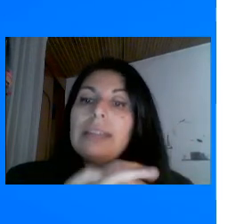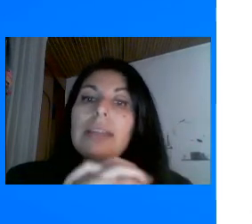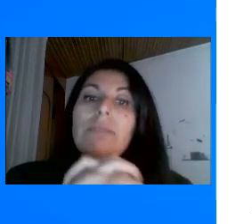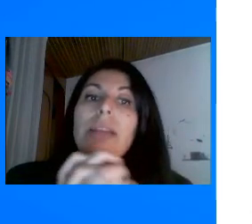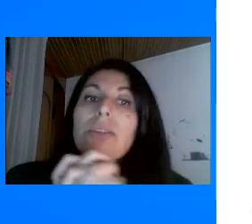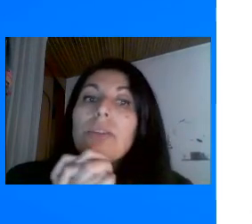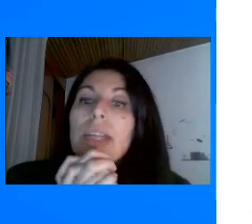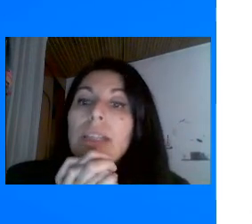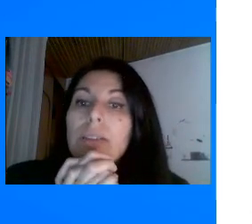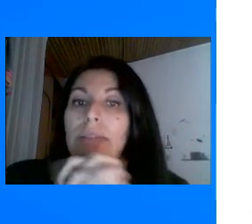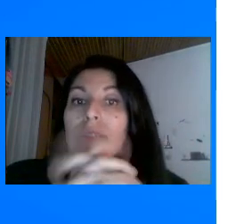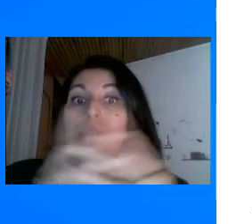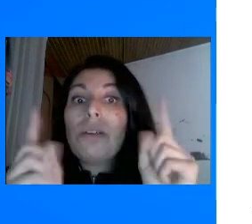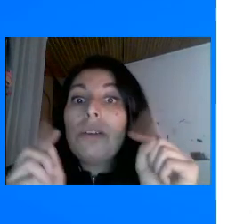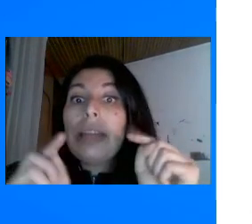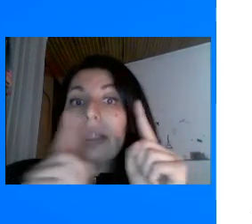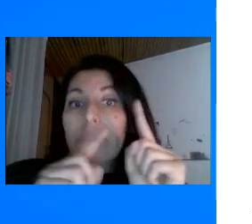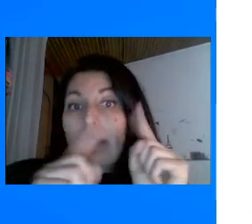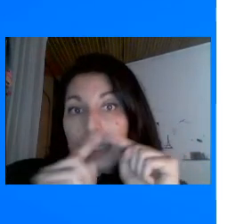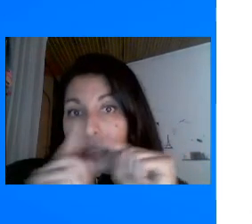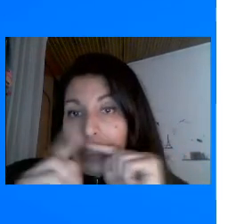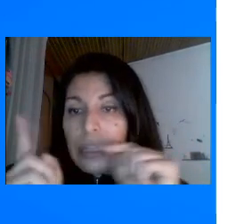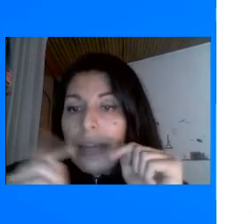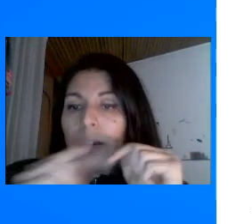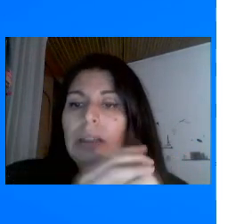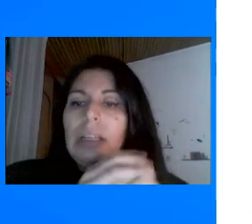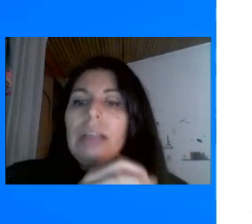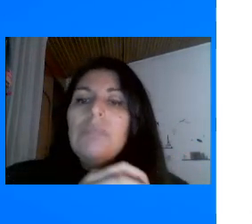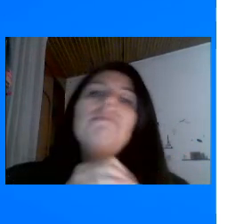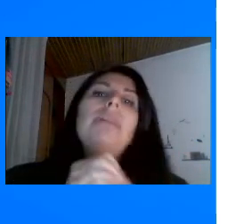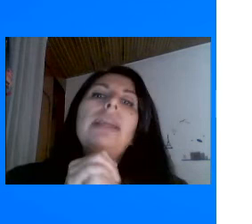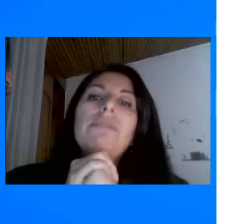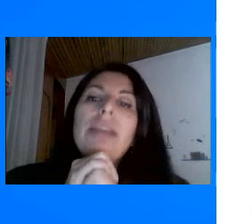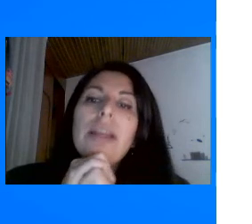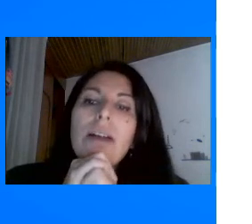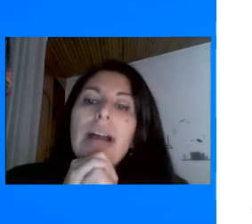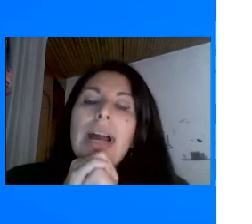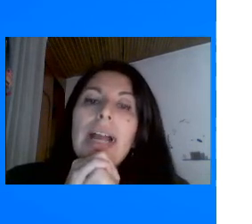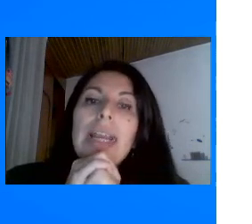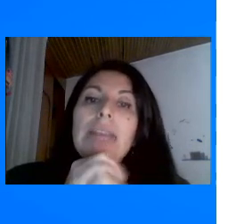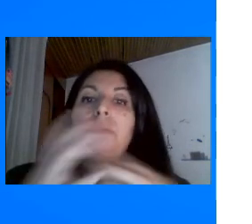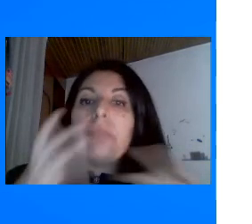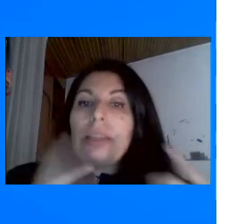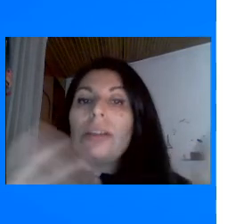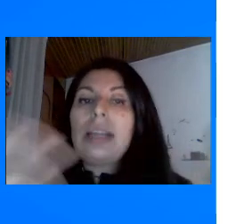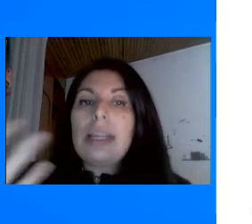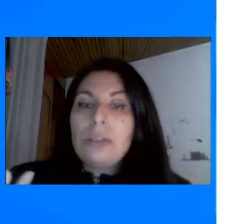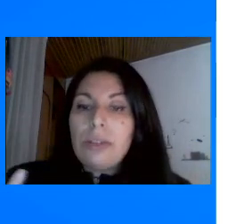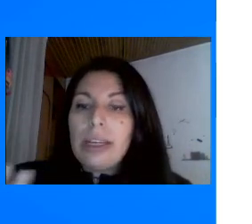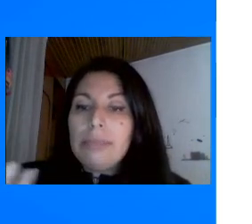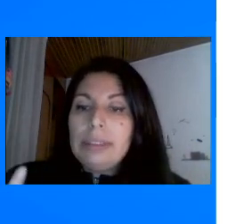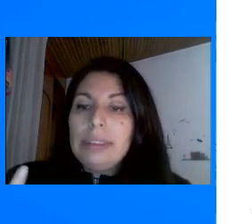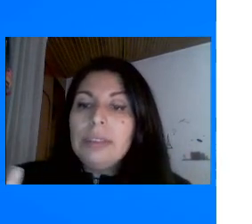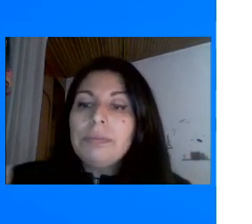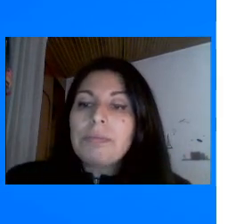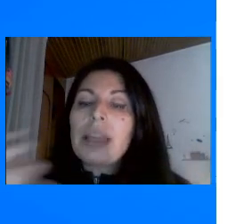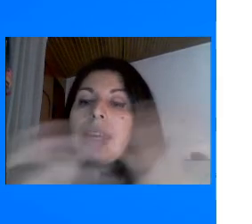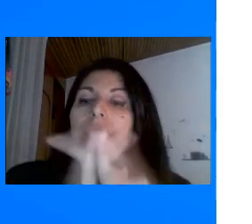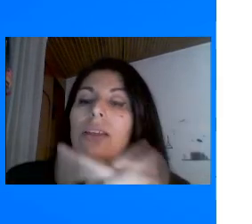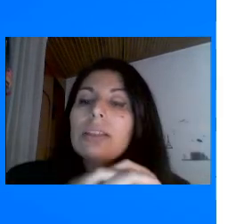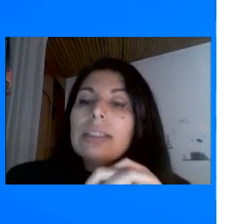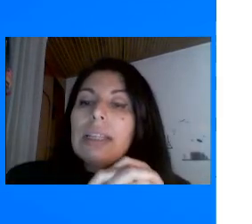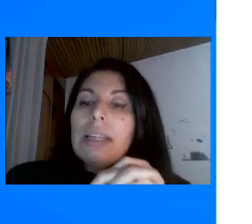También otro hito Cuando yo hablo de hito H-I-T-O Me refiero A el momento De la historia ¿Listo?